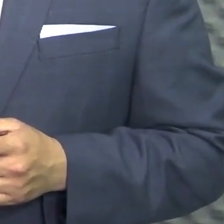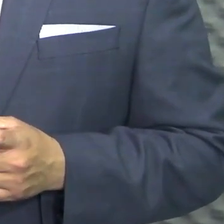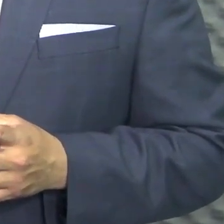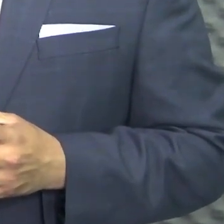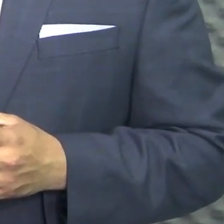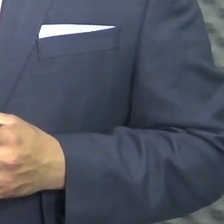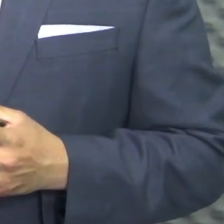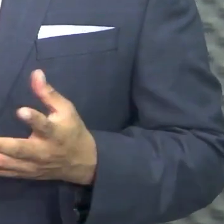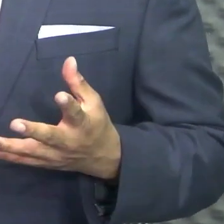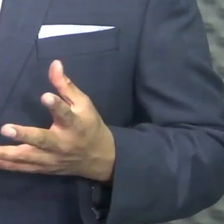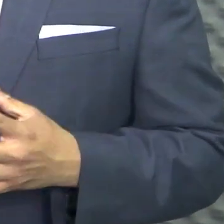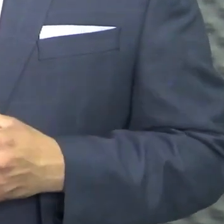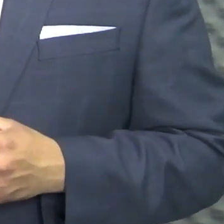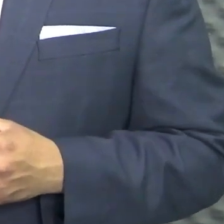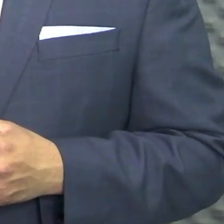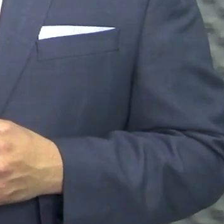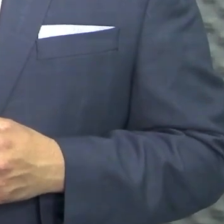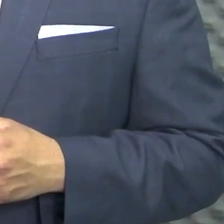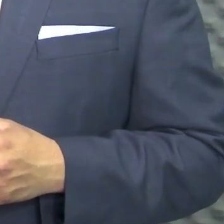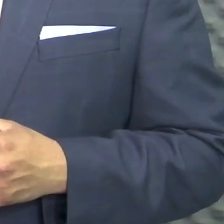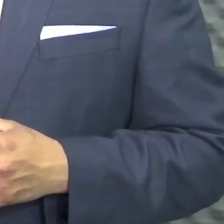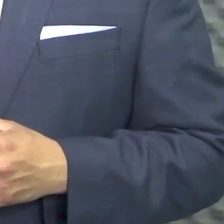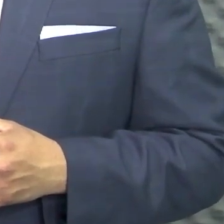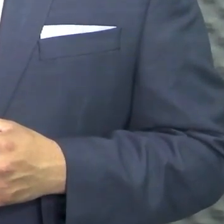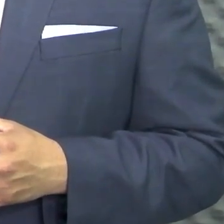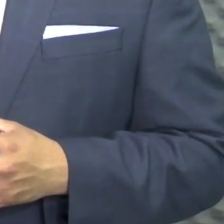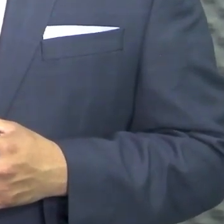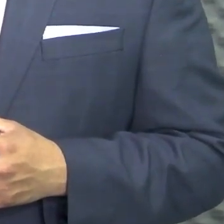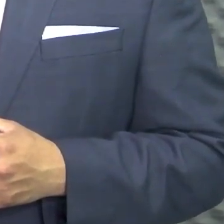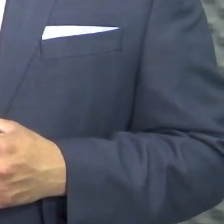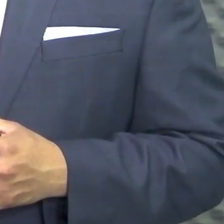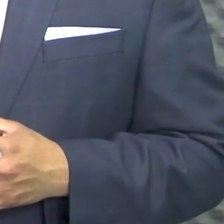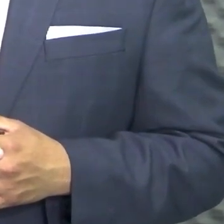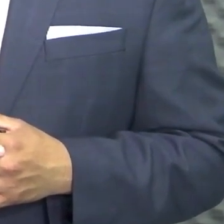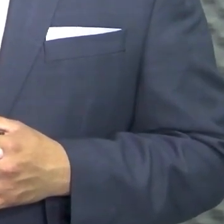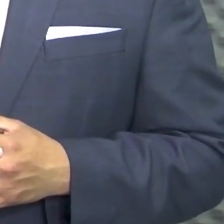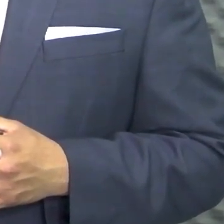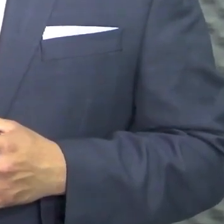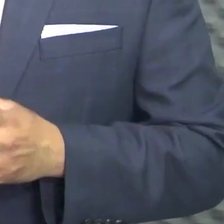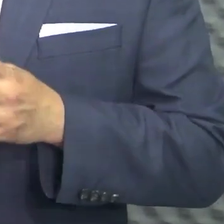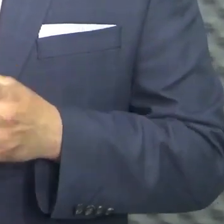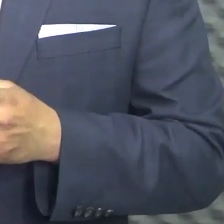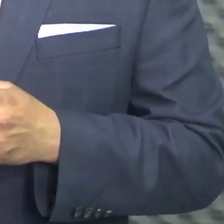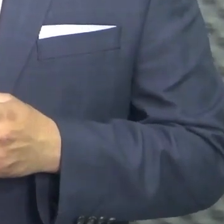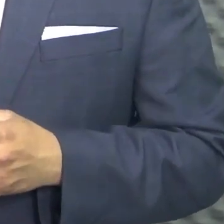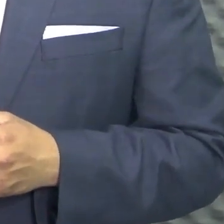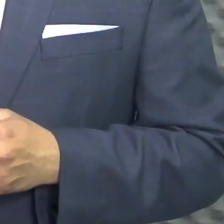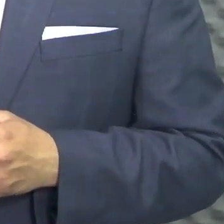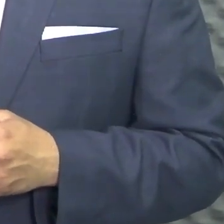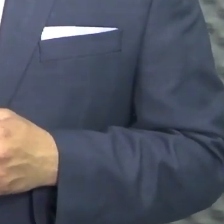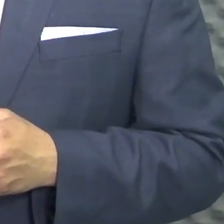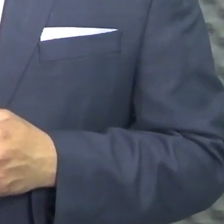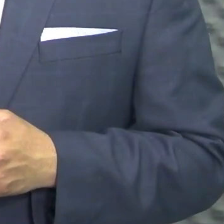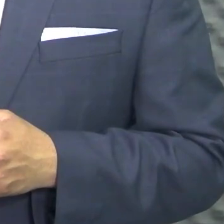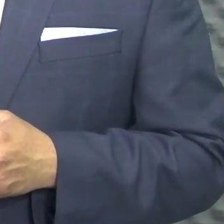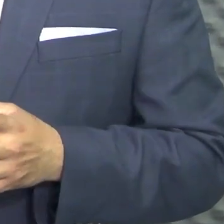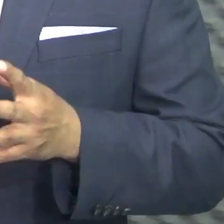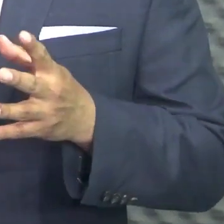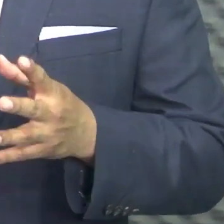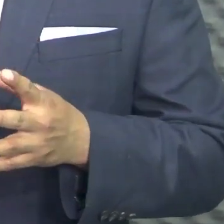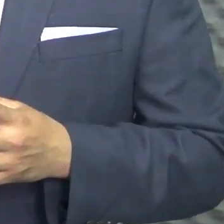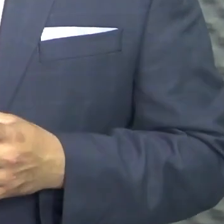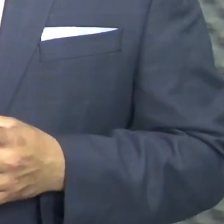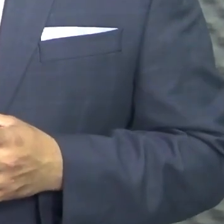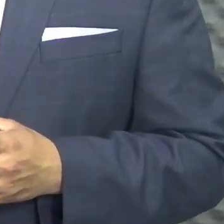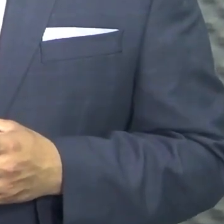pánico para alertar ante cualquier situación y este simplemente no sonó. Por ello, María Luisa